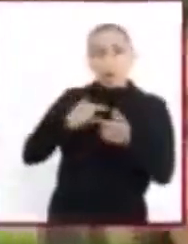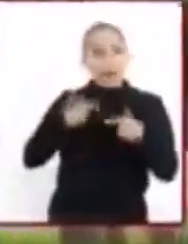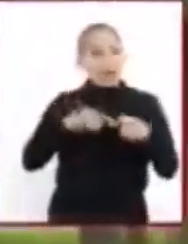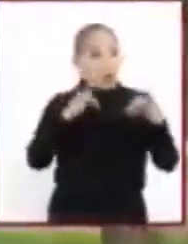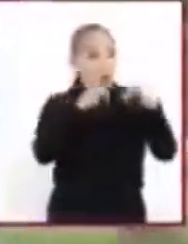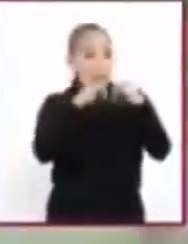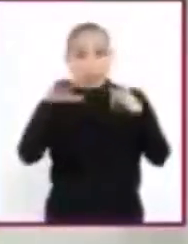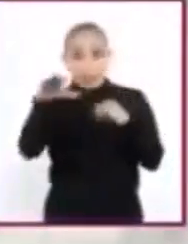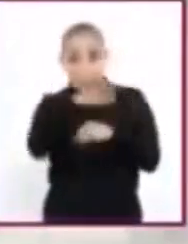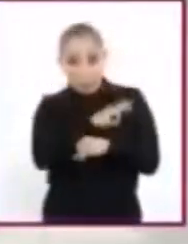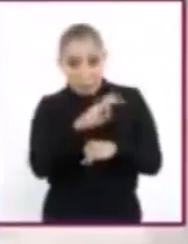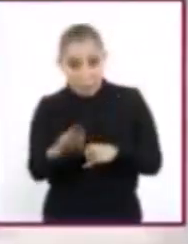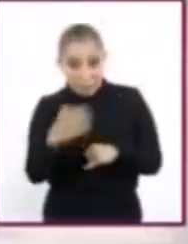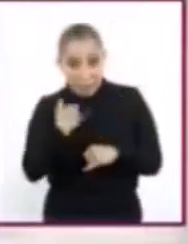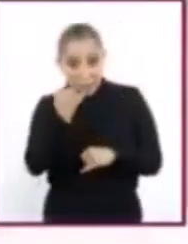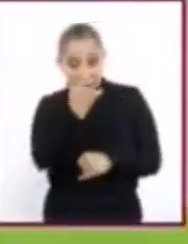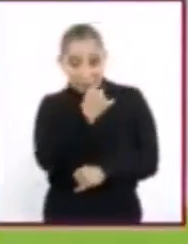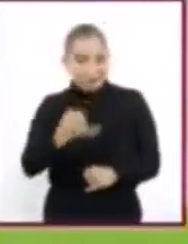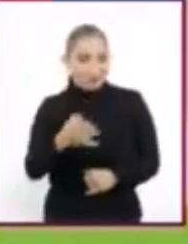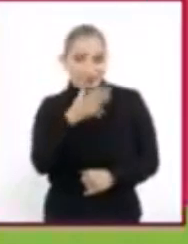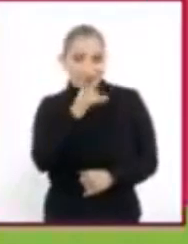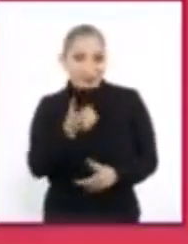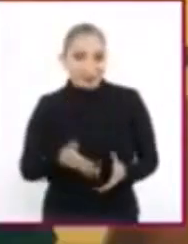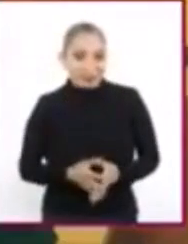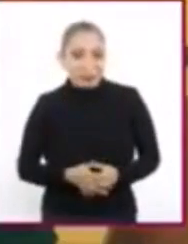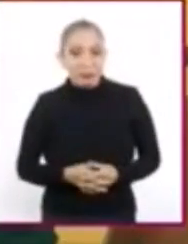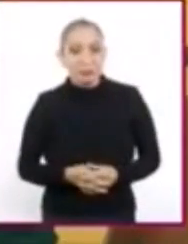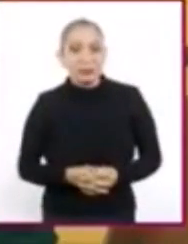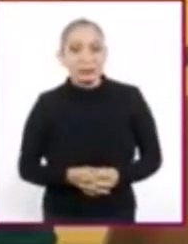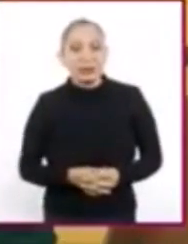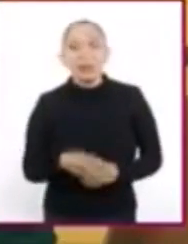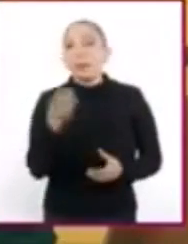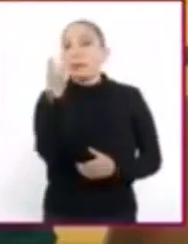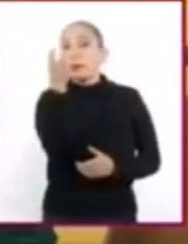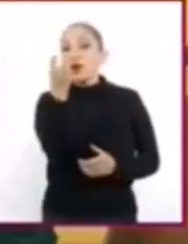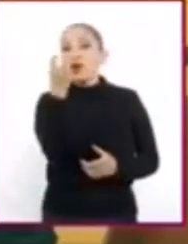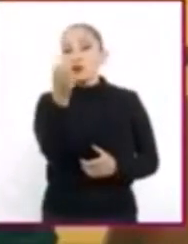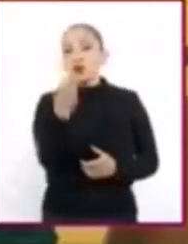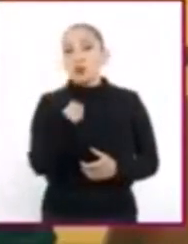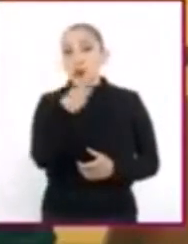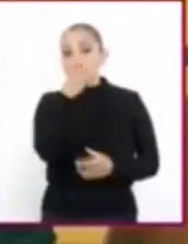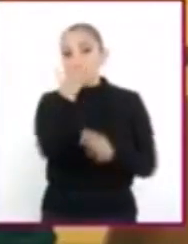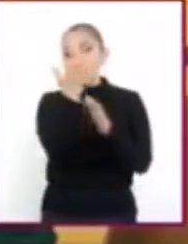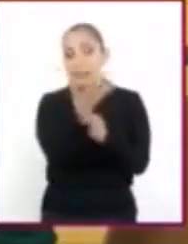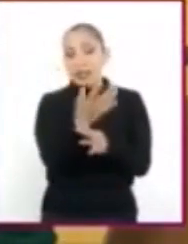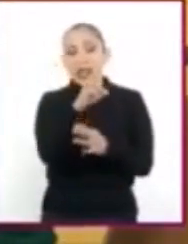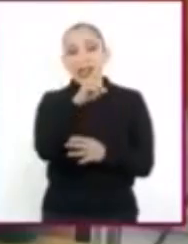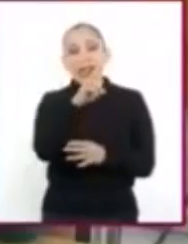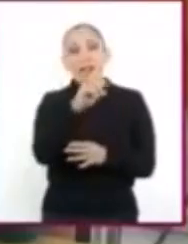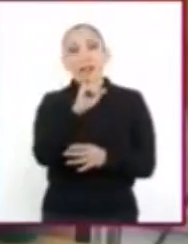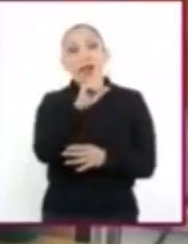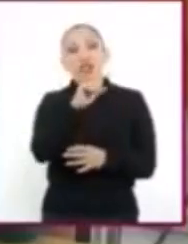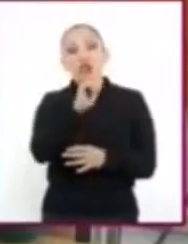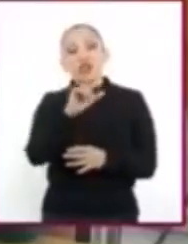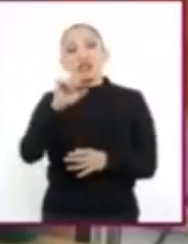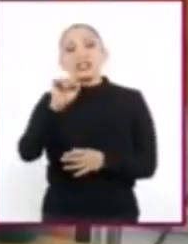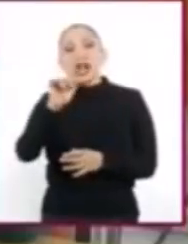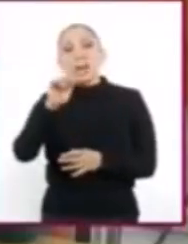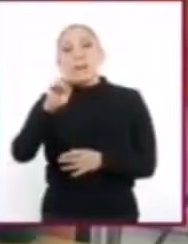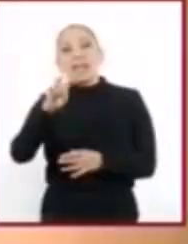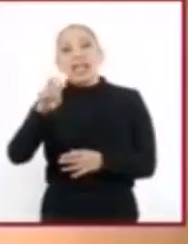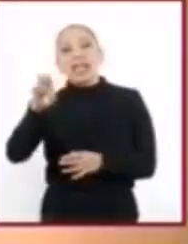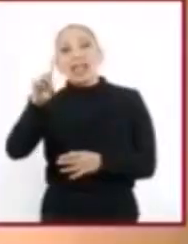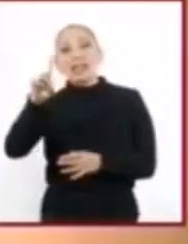instituciones pueden ser neutrales. Por consiguiente, como afirman Vascón, Saavedra y